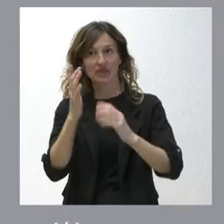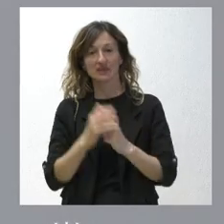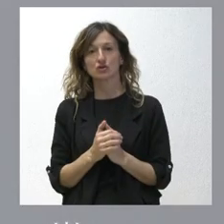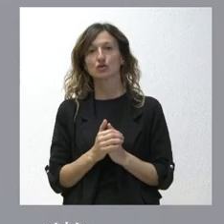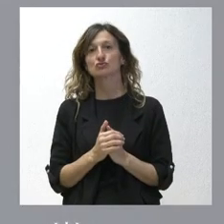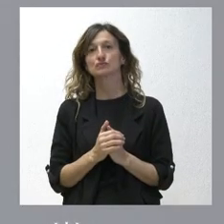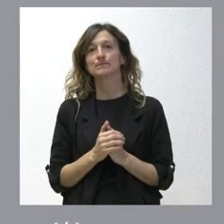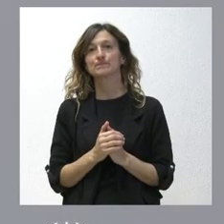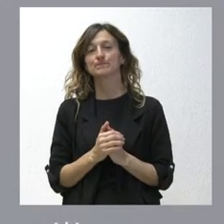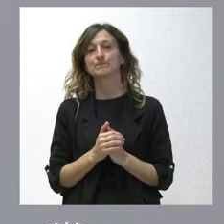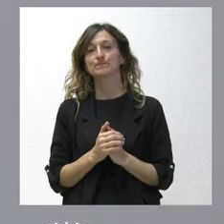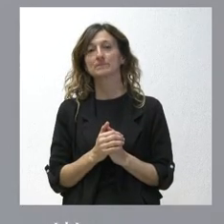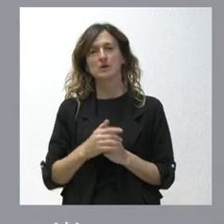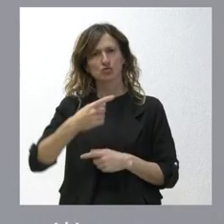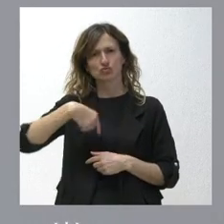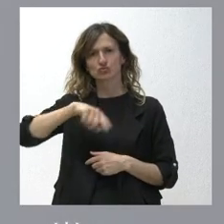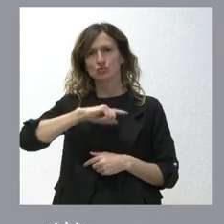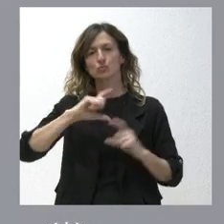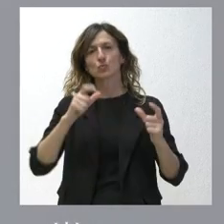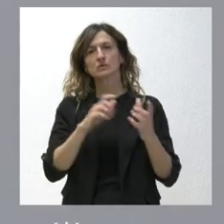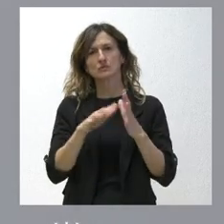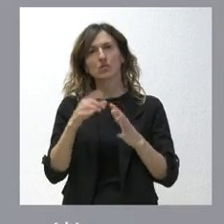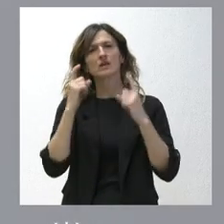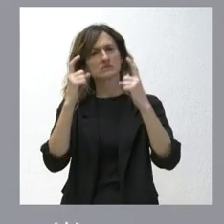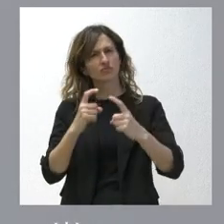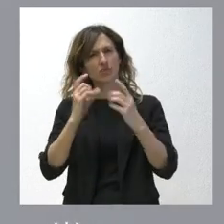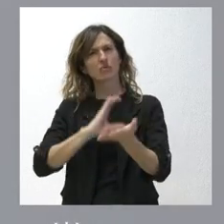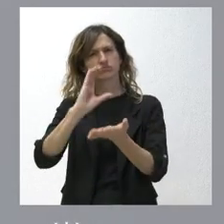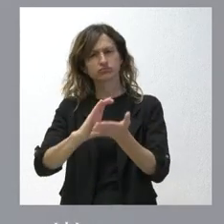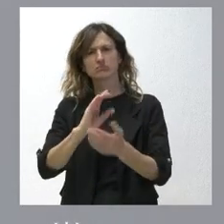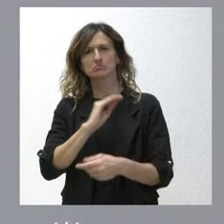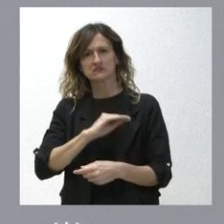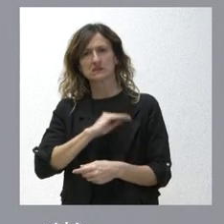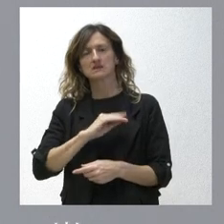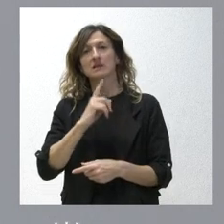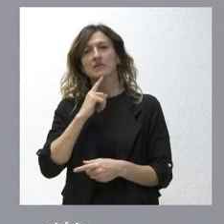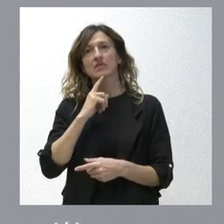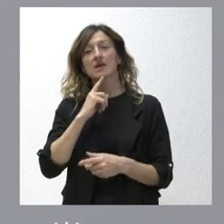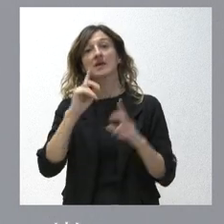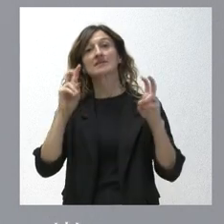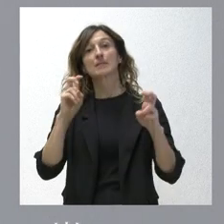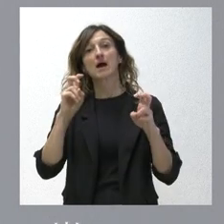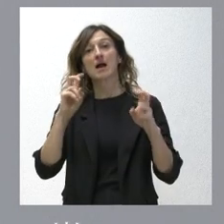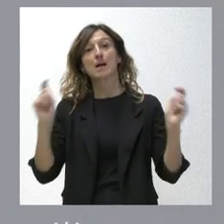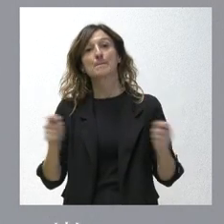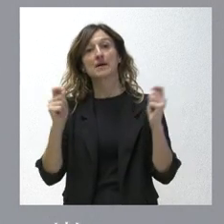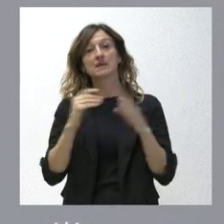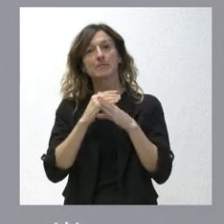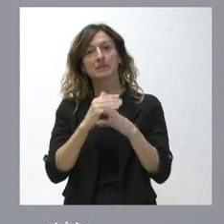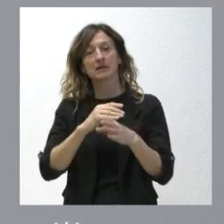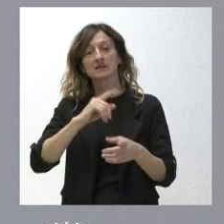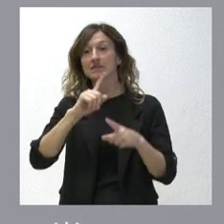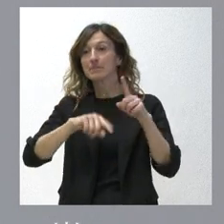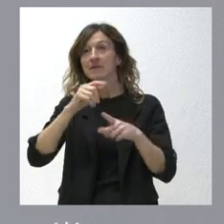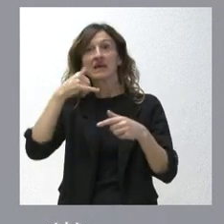Lógicamente, ustedes saben que hemos hecho un esfuerzo muy importante este año. Saben ustedes que nuestra campaña, que es permanente, se va adaptando en medios en función del